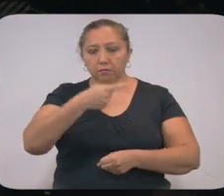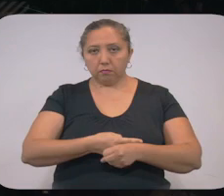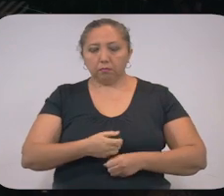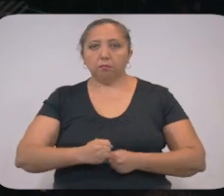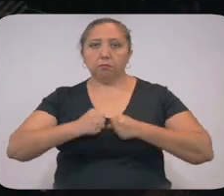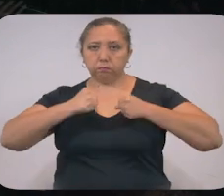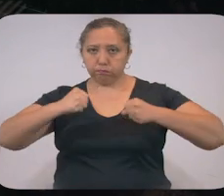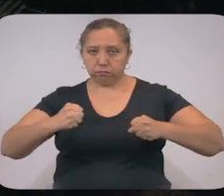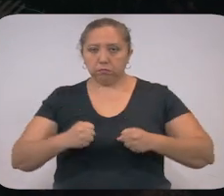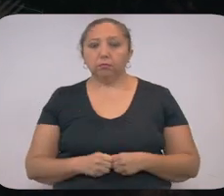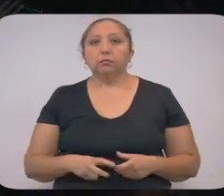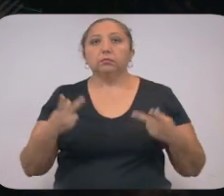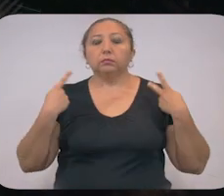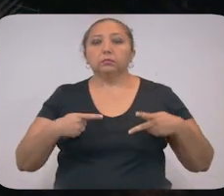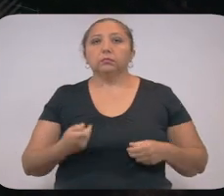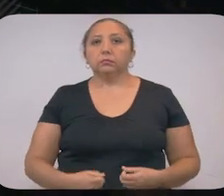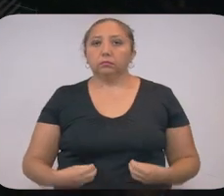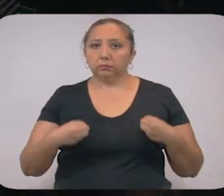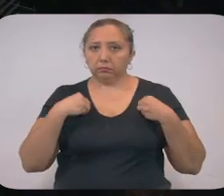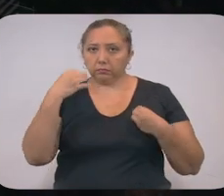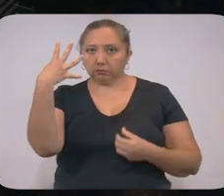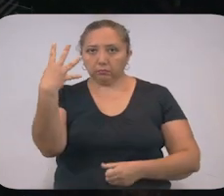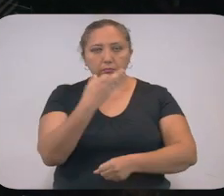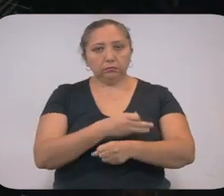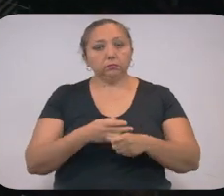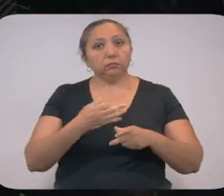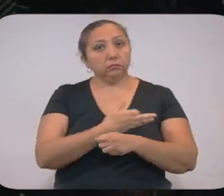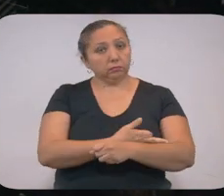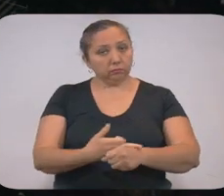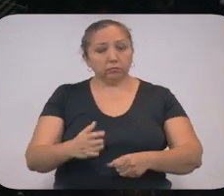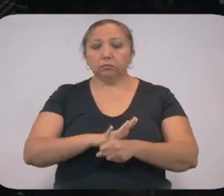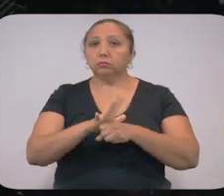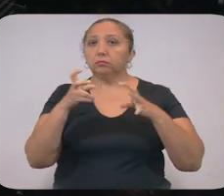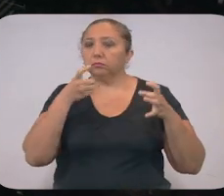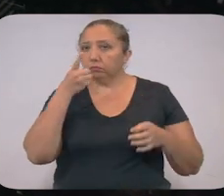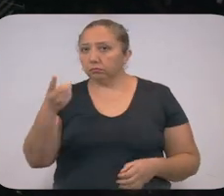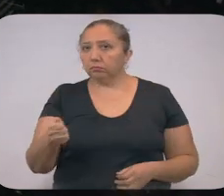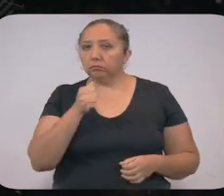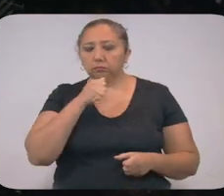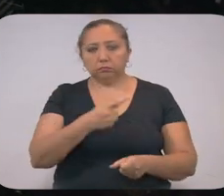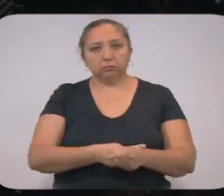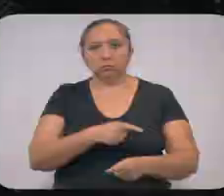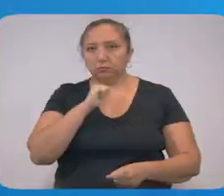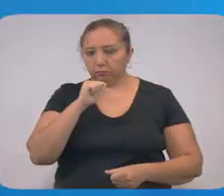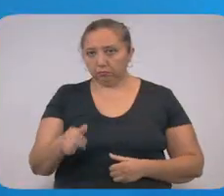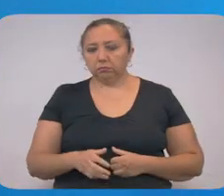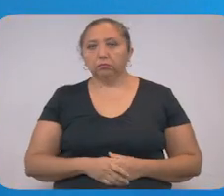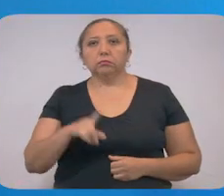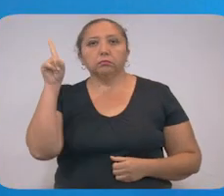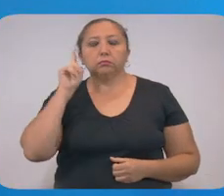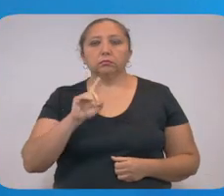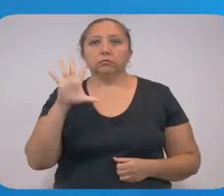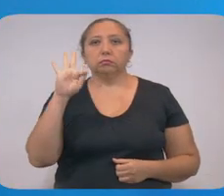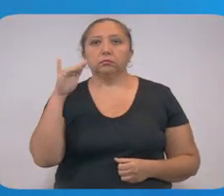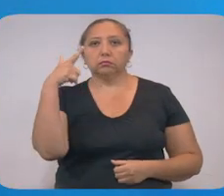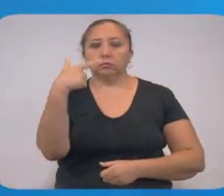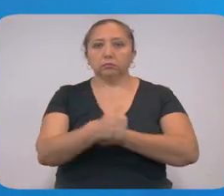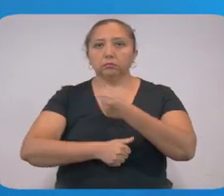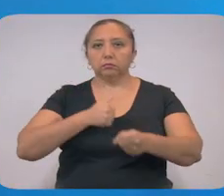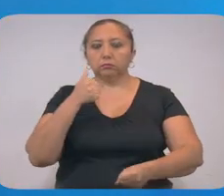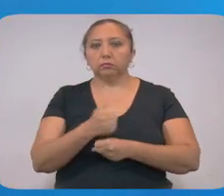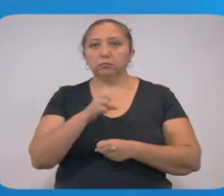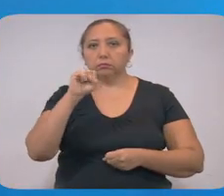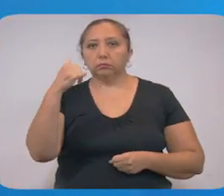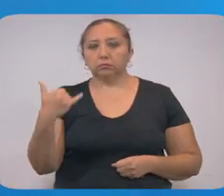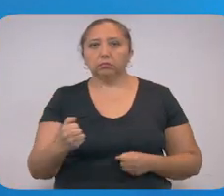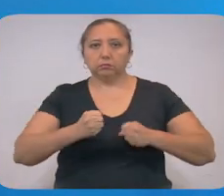y obesidad. El paciente convivía con 4 contactos, los cuales se reportan asintomáticos. Mujer de 47 años de